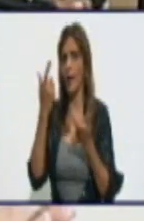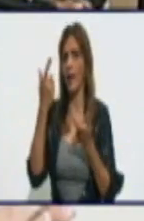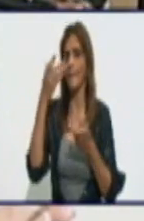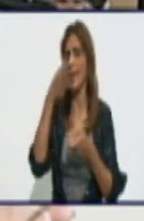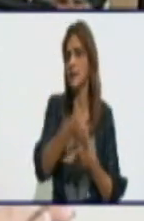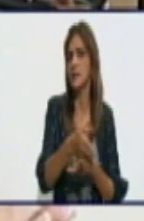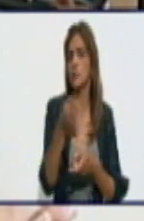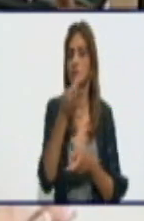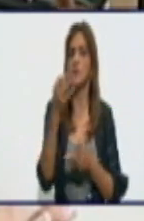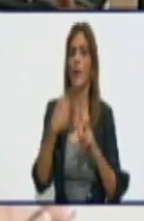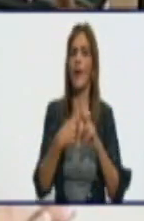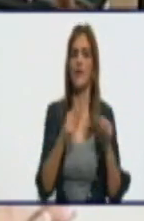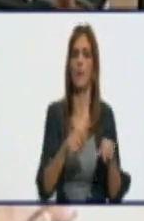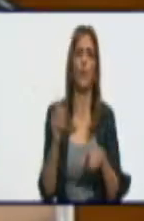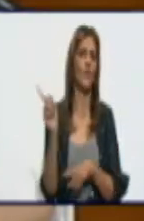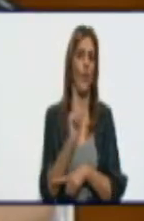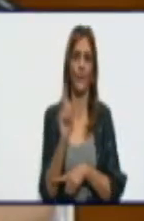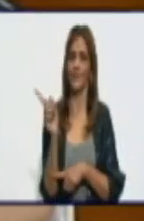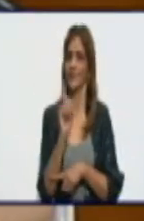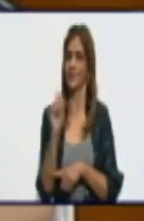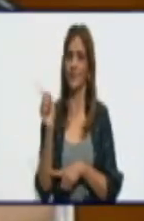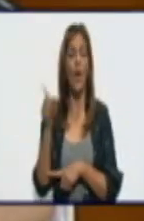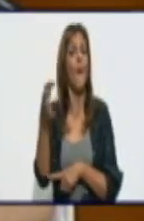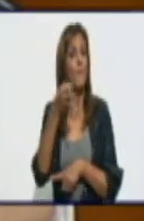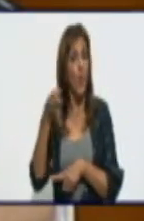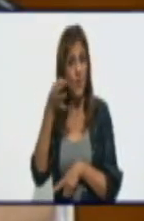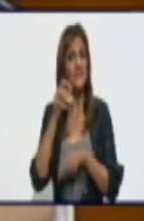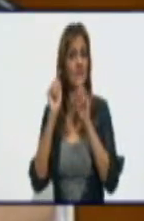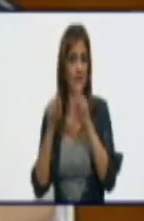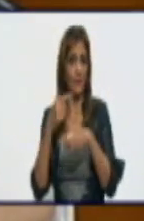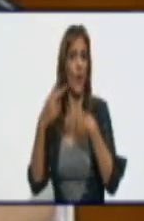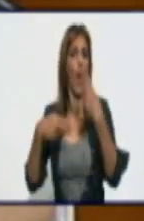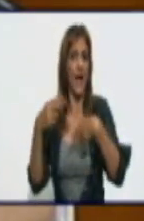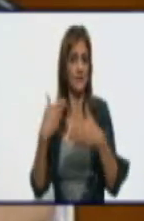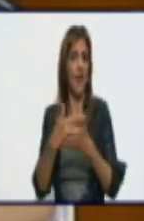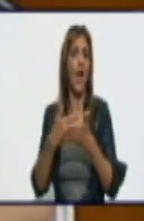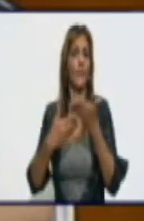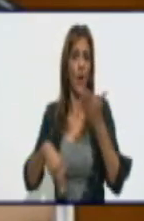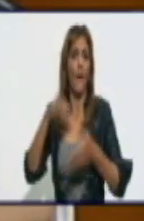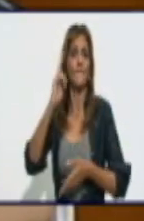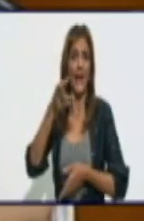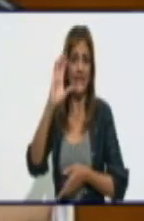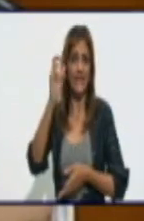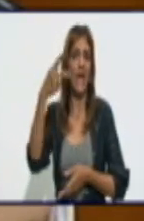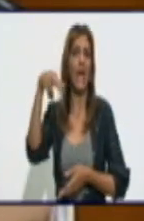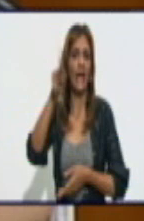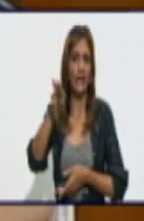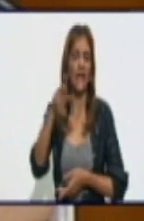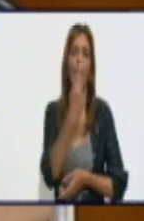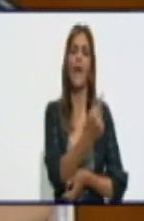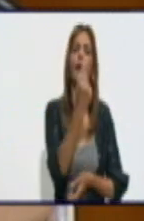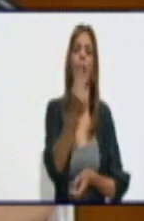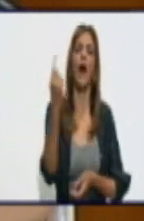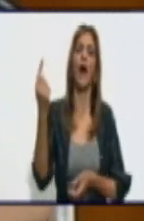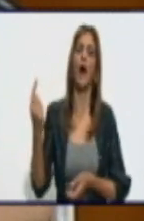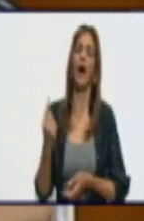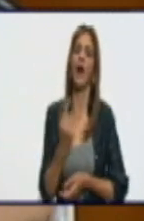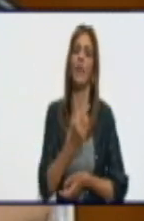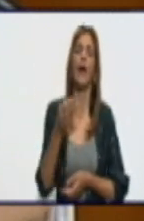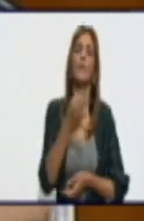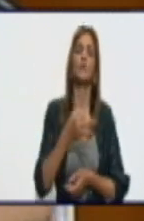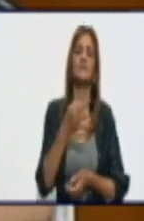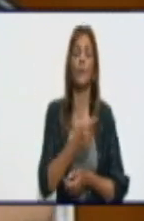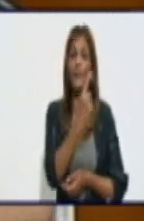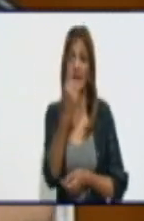No, en el caso de los municipios, se le hace también en sus municipios, se le hace en los lugares que cada municipio estableció, deben